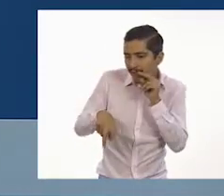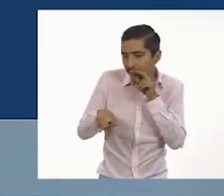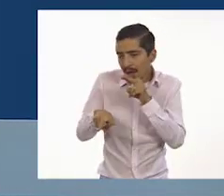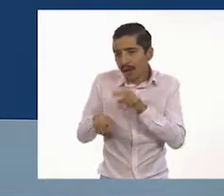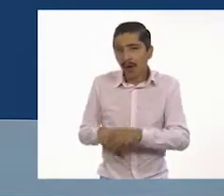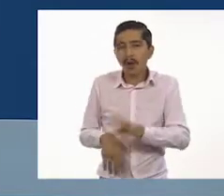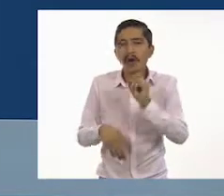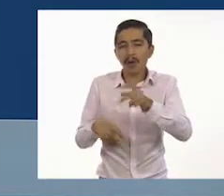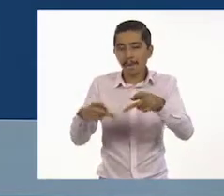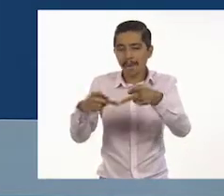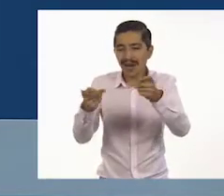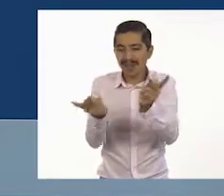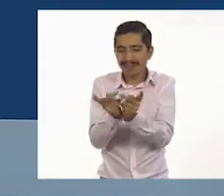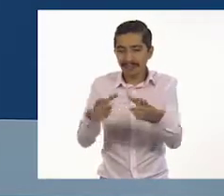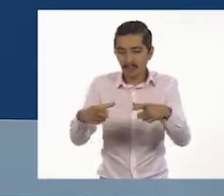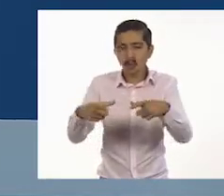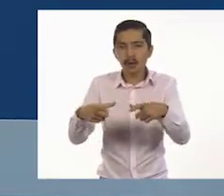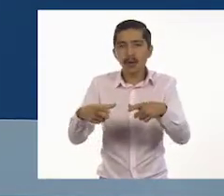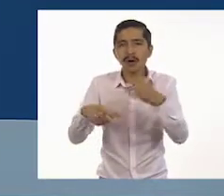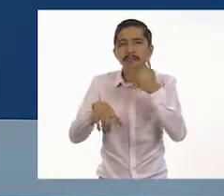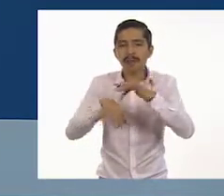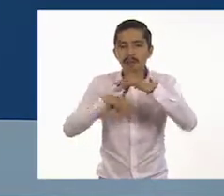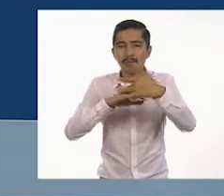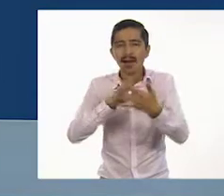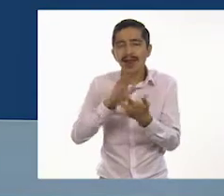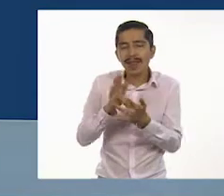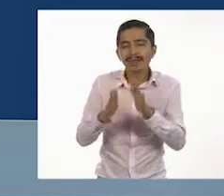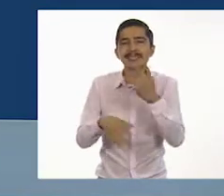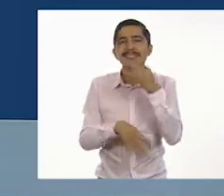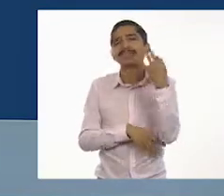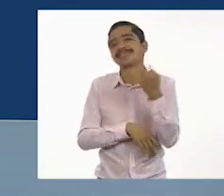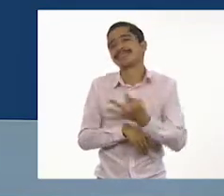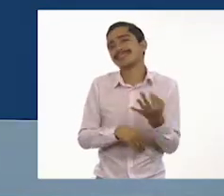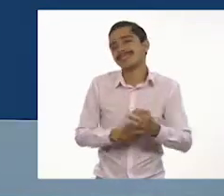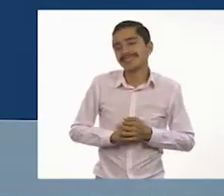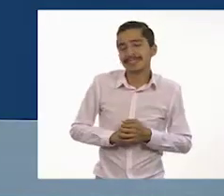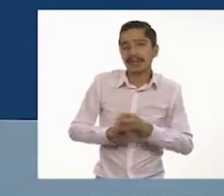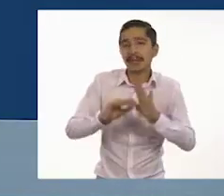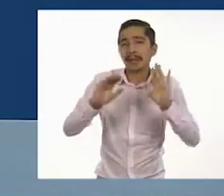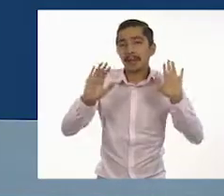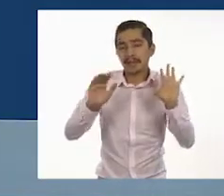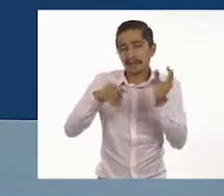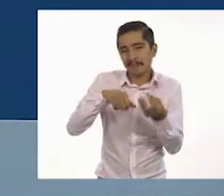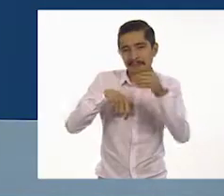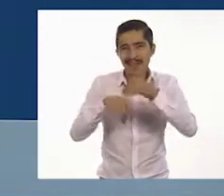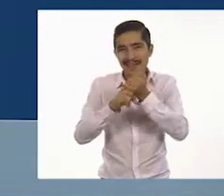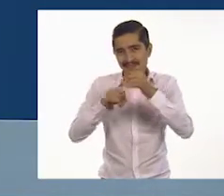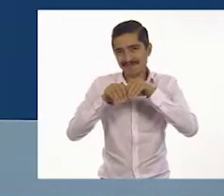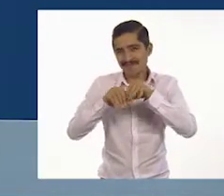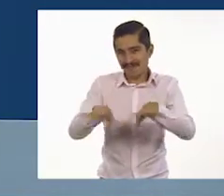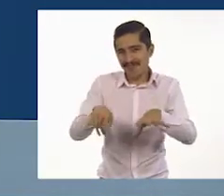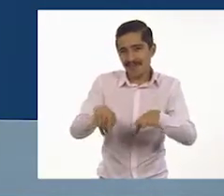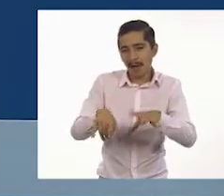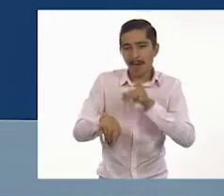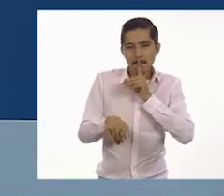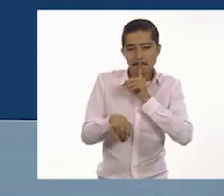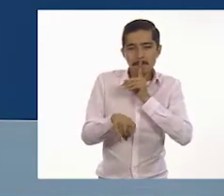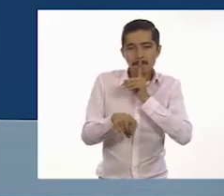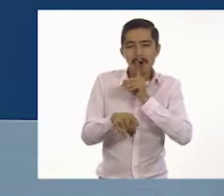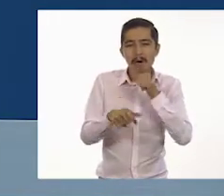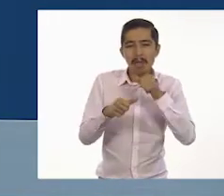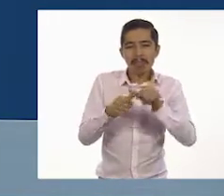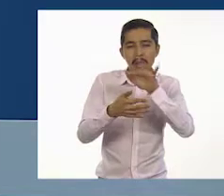platillo balanceado con nopalitos. ¡Ay, qué rico! Digo, para complementar la información. ¿No